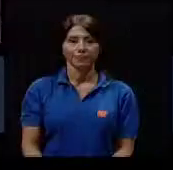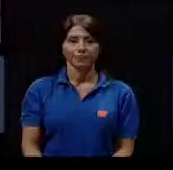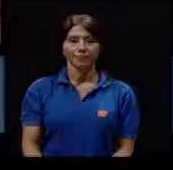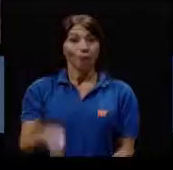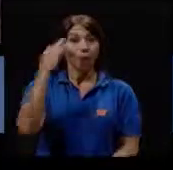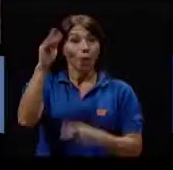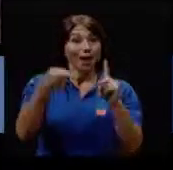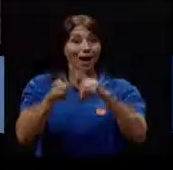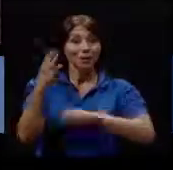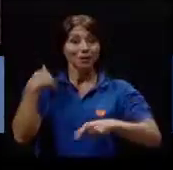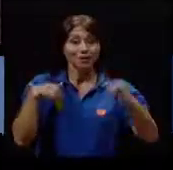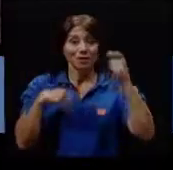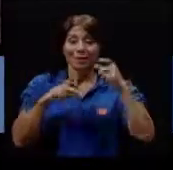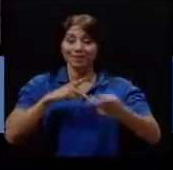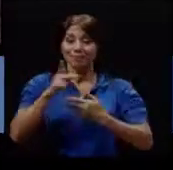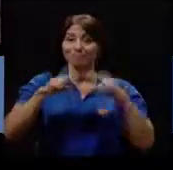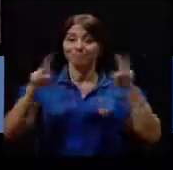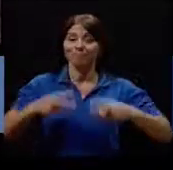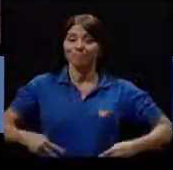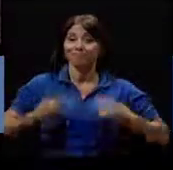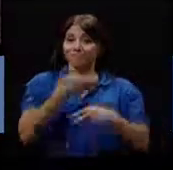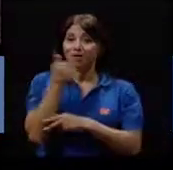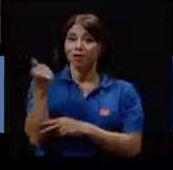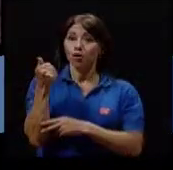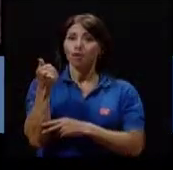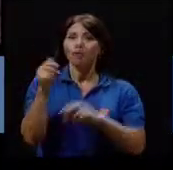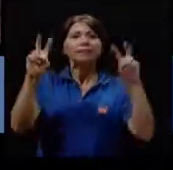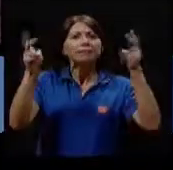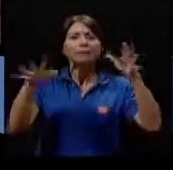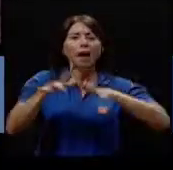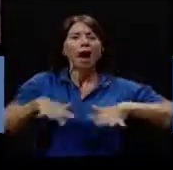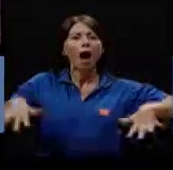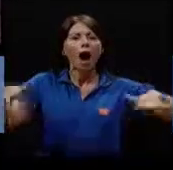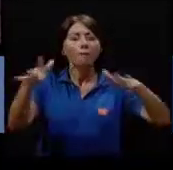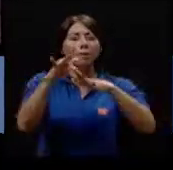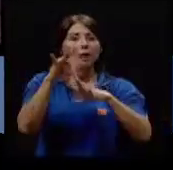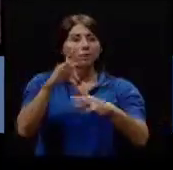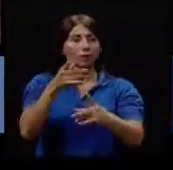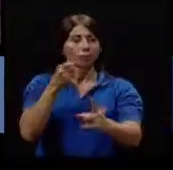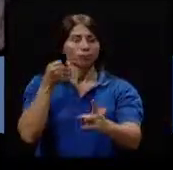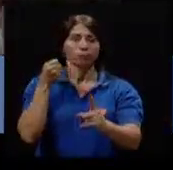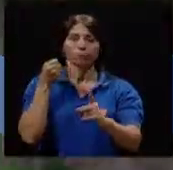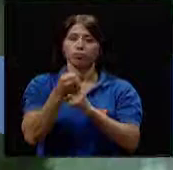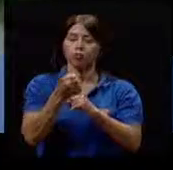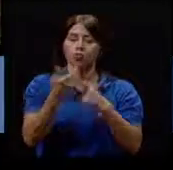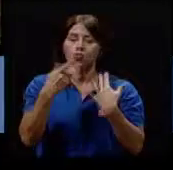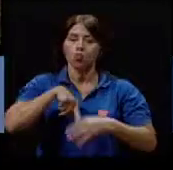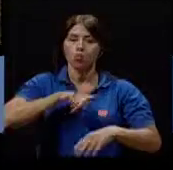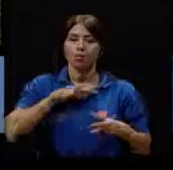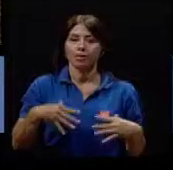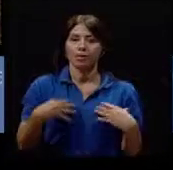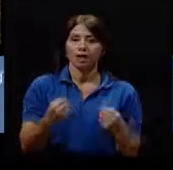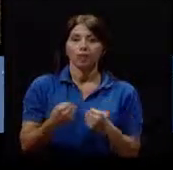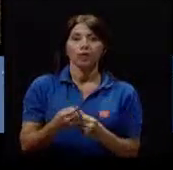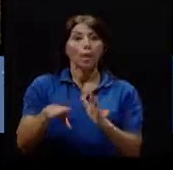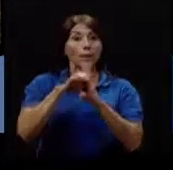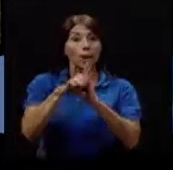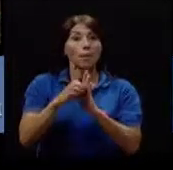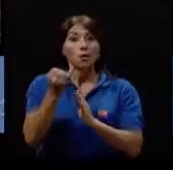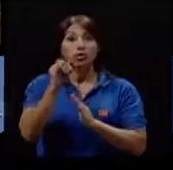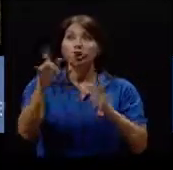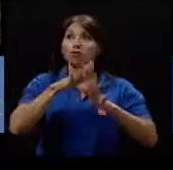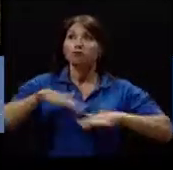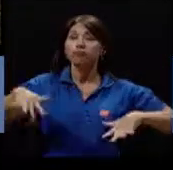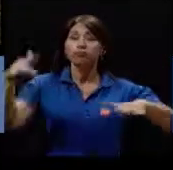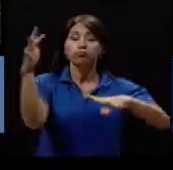hola amigos y amigas de vivir mejor el factor ambiente tiene un impacto directo en nuestra salud si tuviéramos un medio ambiente